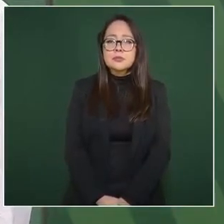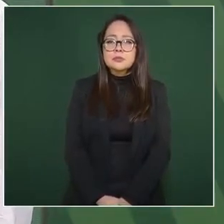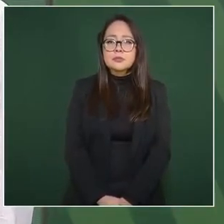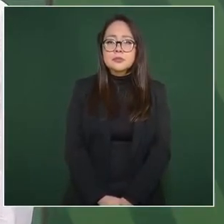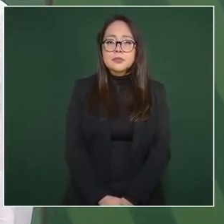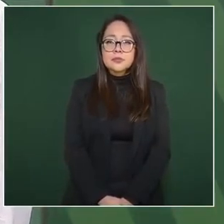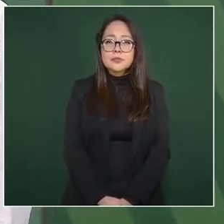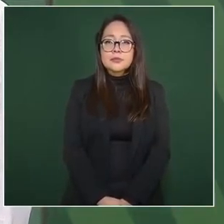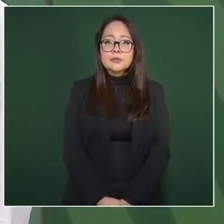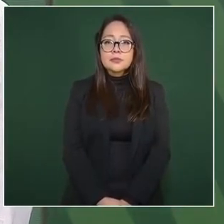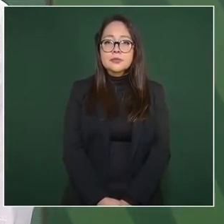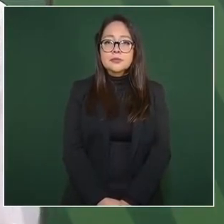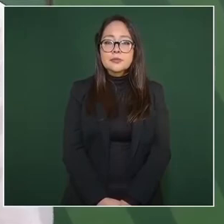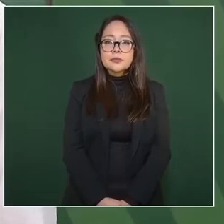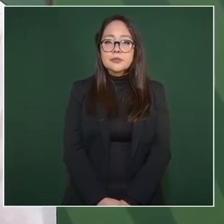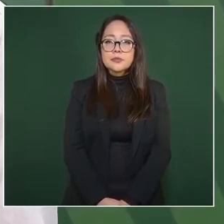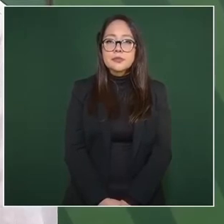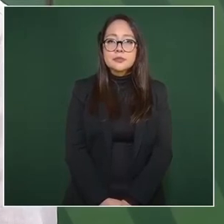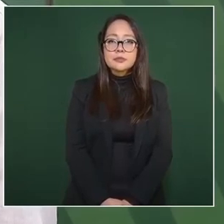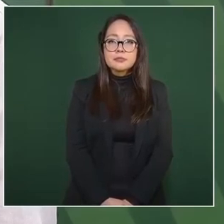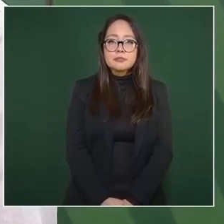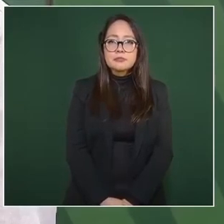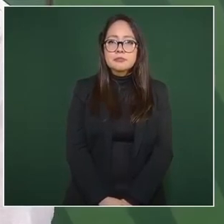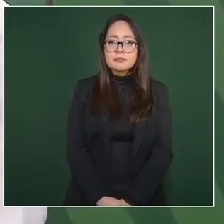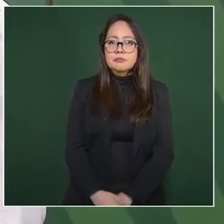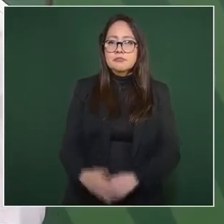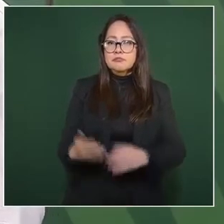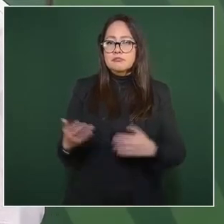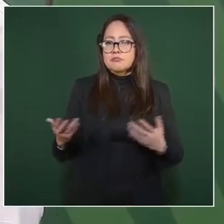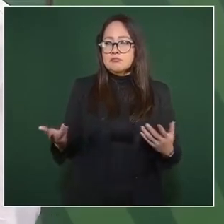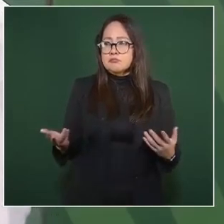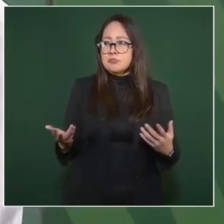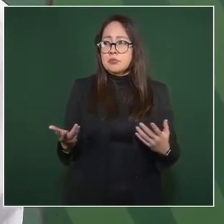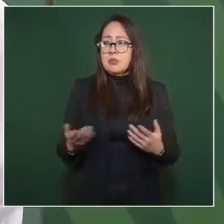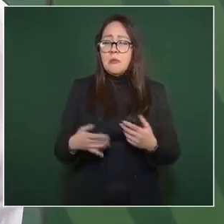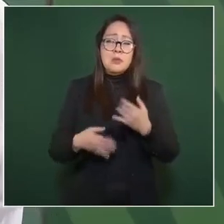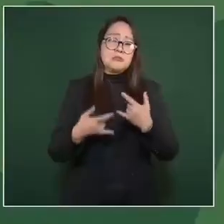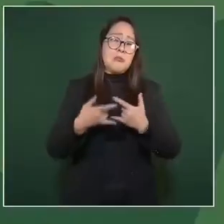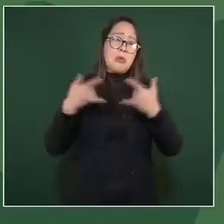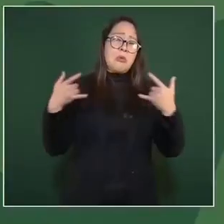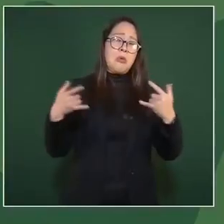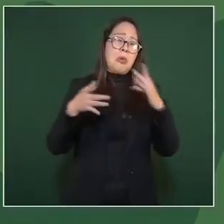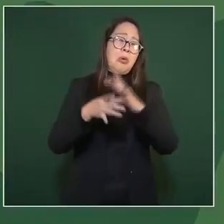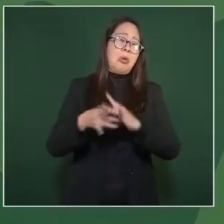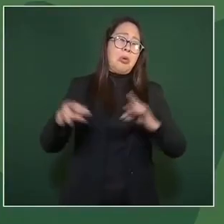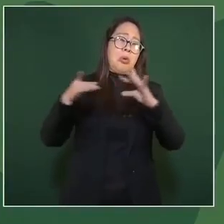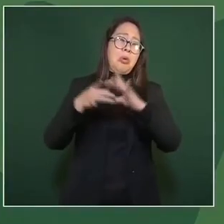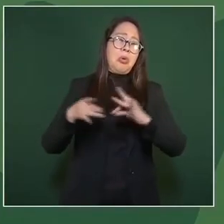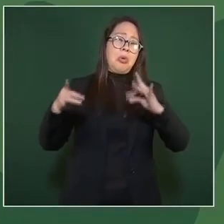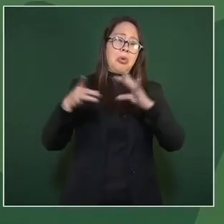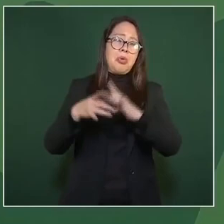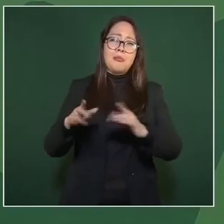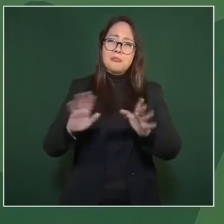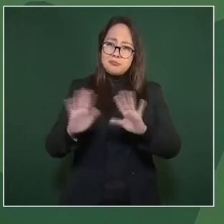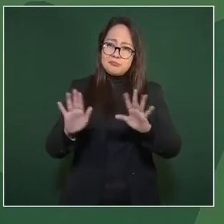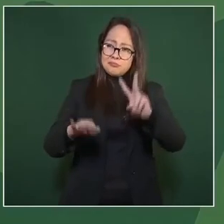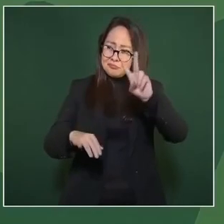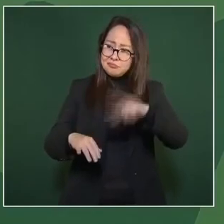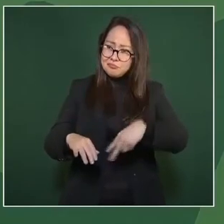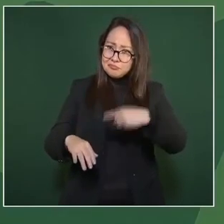llega a ser anécdota, es parte de la desesperación